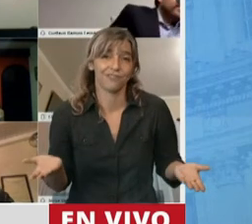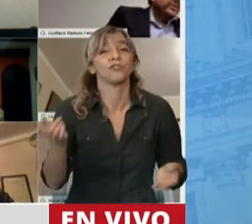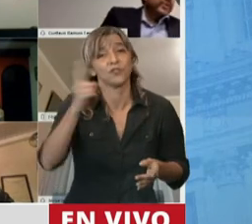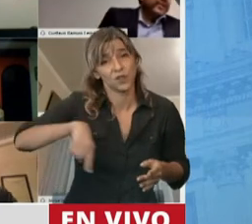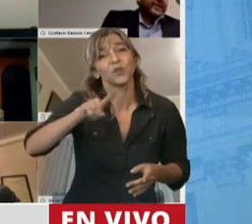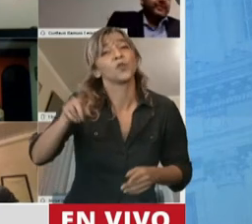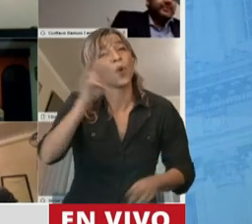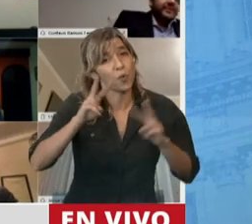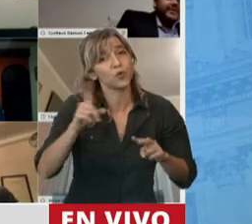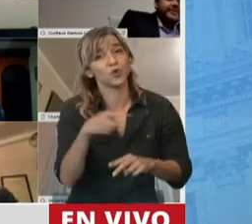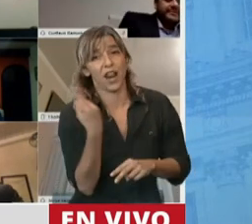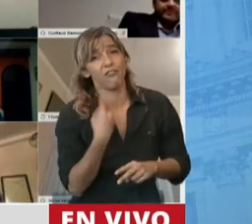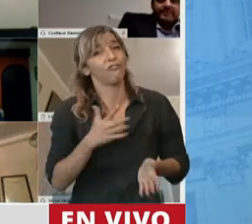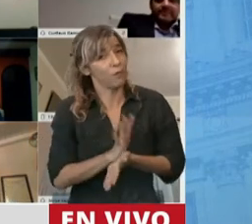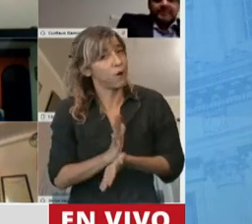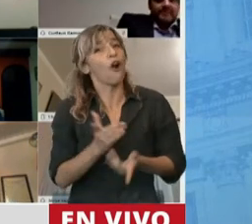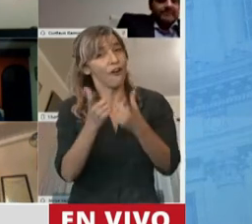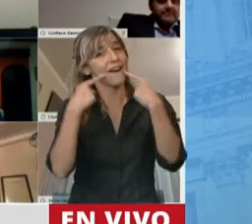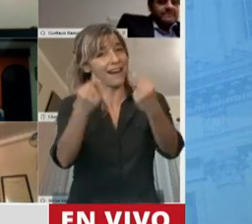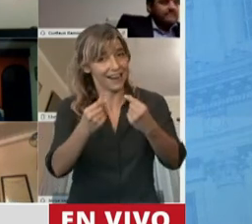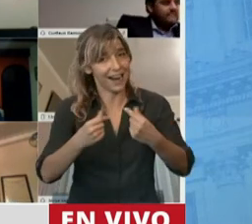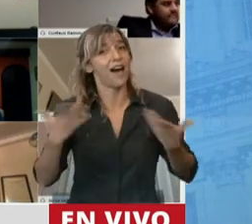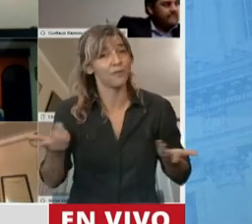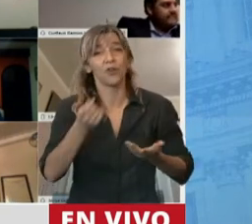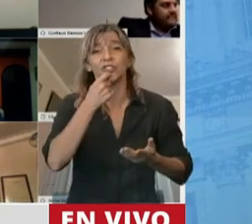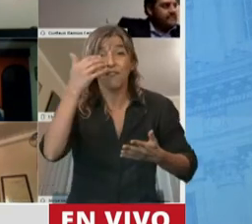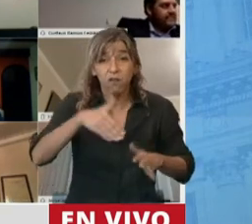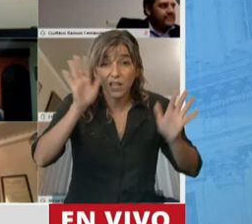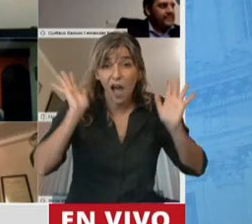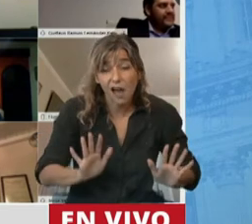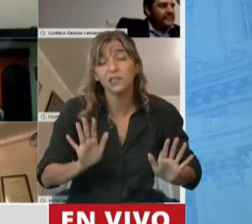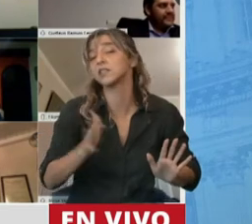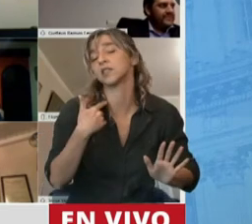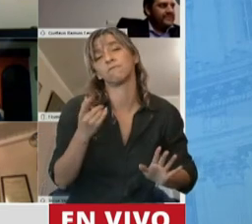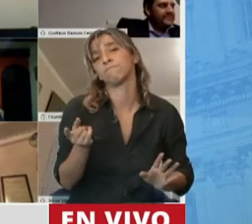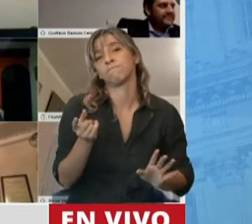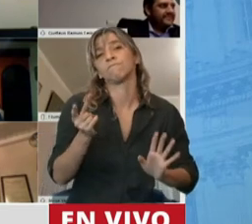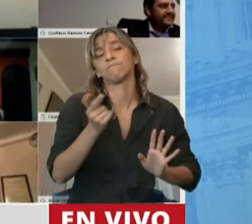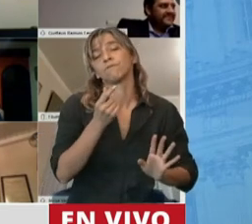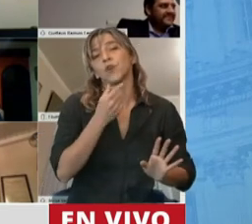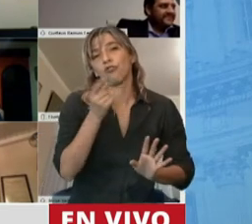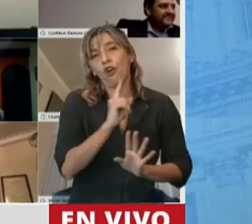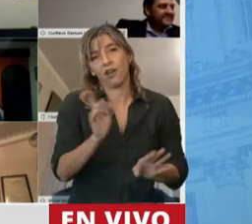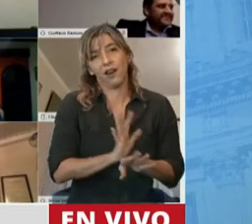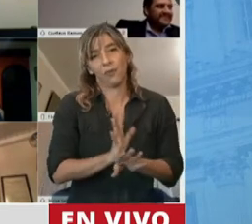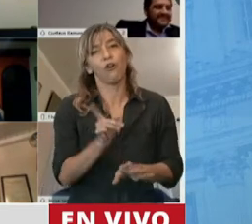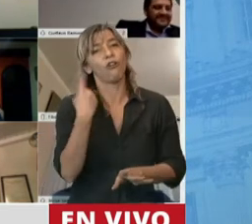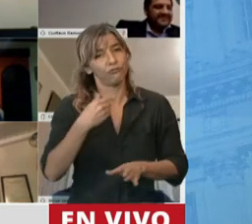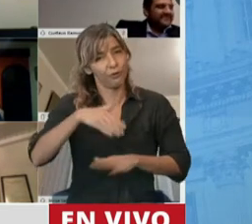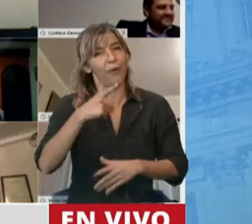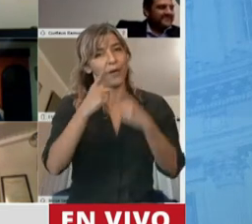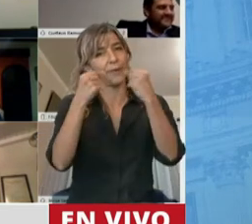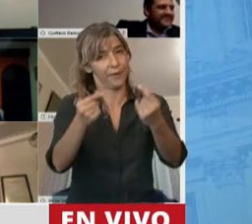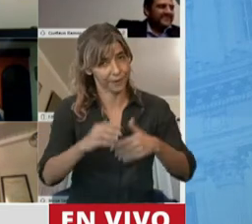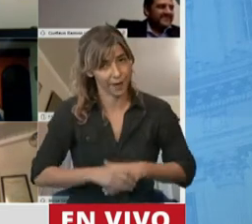sociales y en los diarios manifestándonos en contra de los atropellos institucionales que encontremos. La Argentina de la